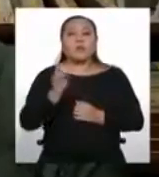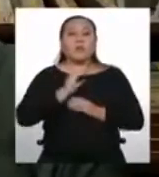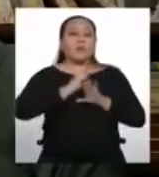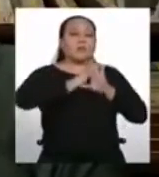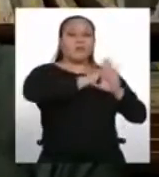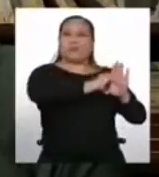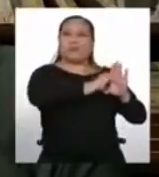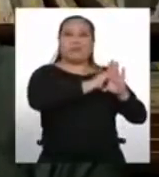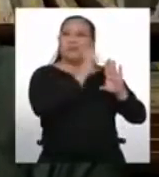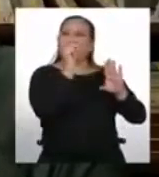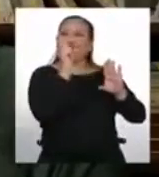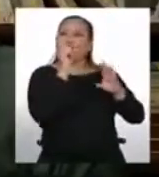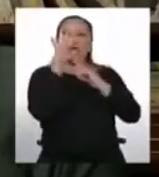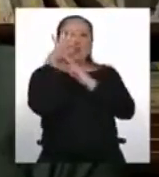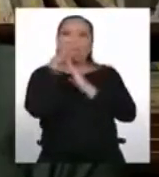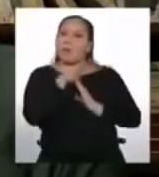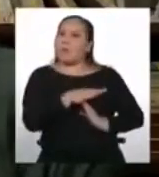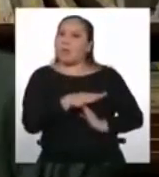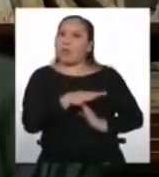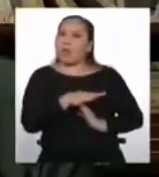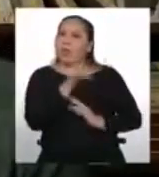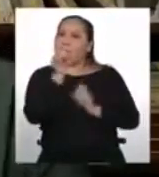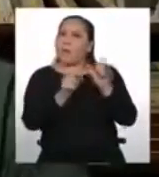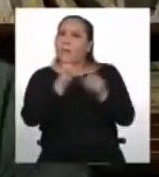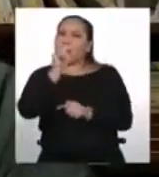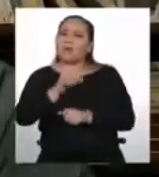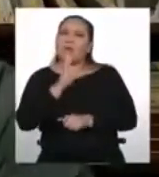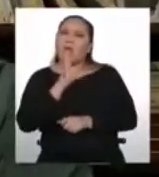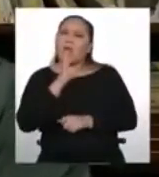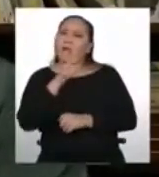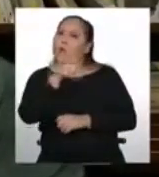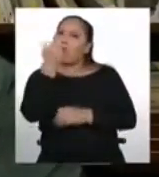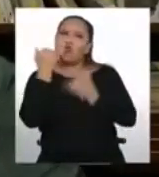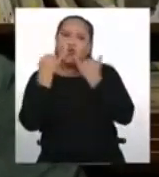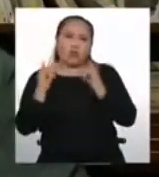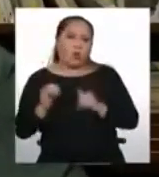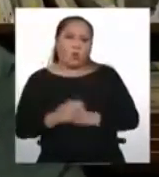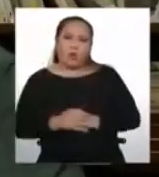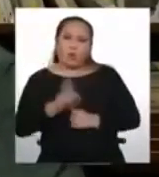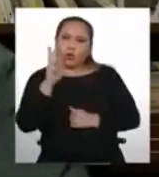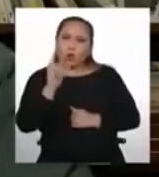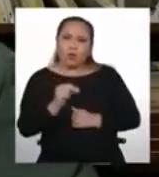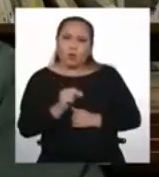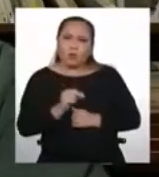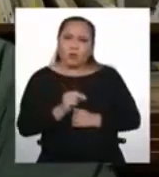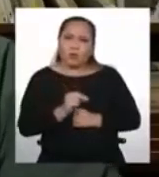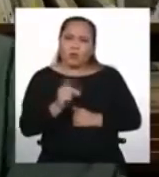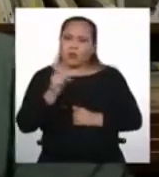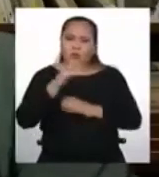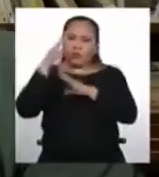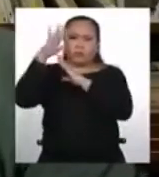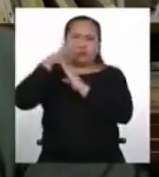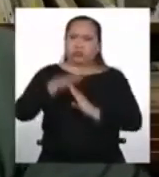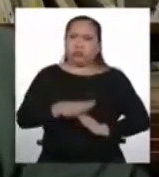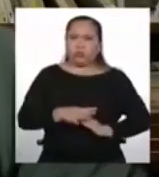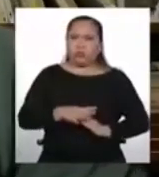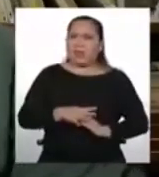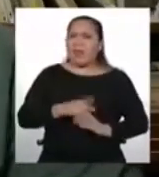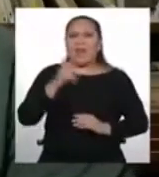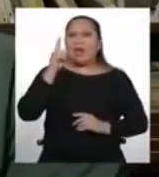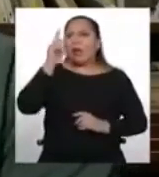cualquier forma de discriminación hacia nuestros hermanos, hermanas, tíos, abuelos, primos, tíos,